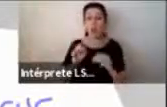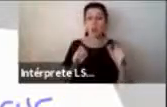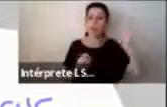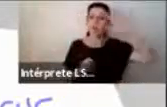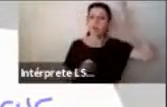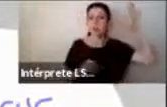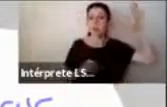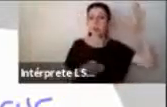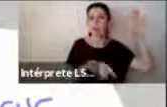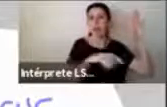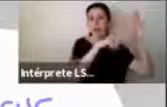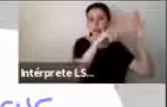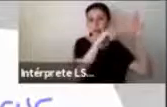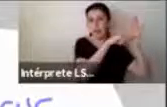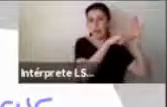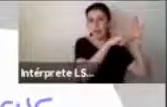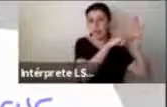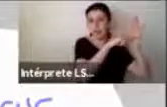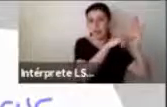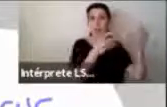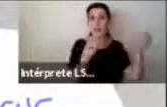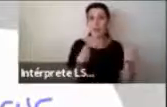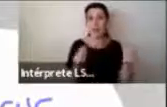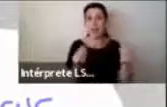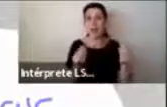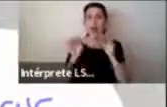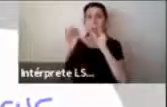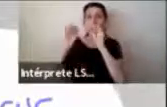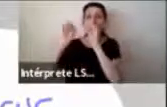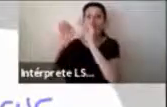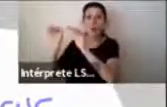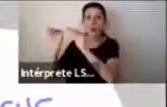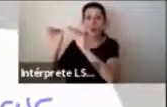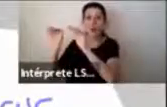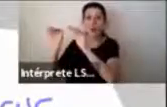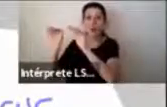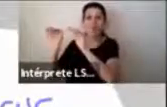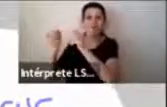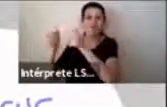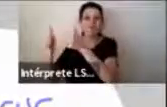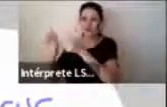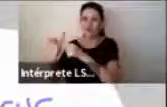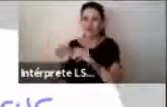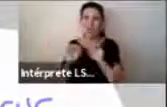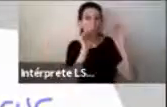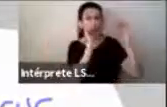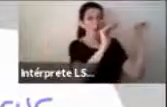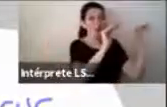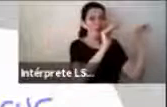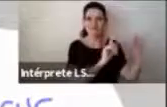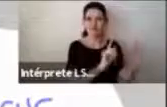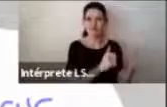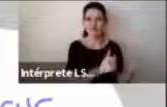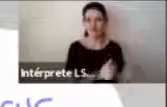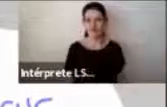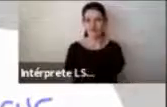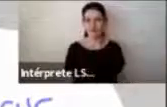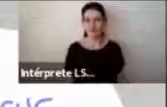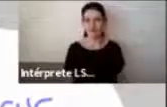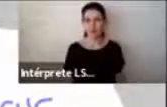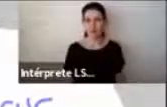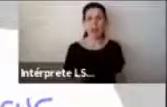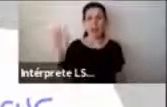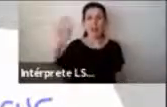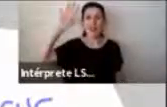entregan. Por ejemplo, idealizar que es solamente asumir características positivas o solamente